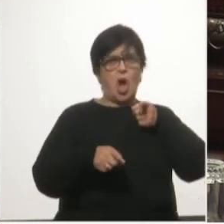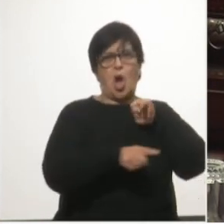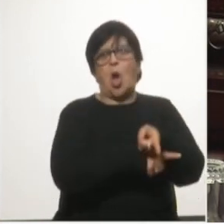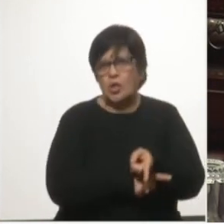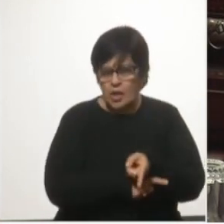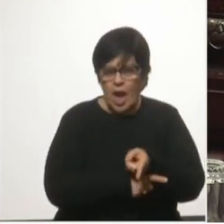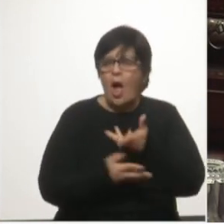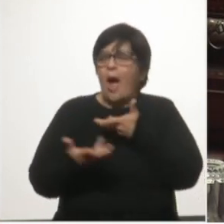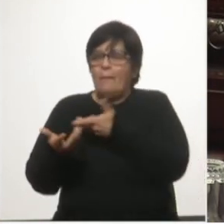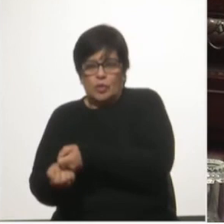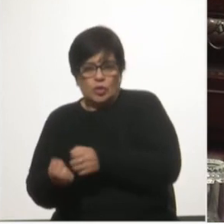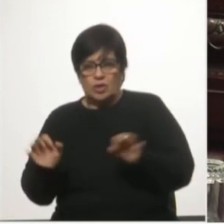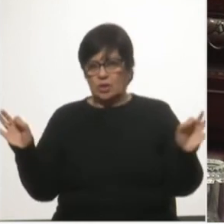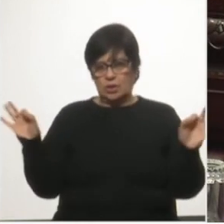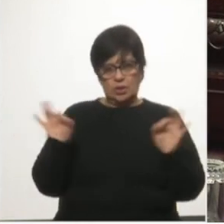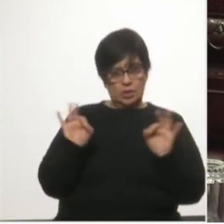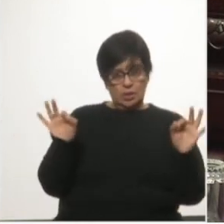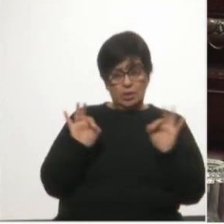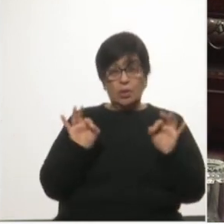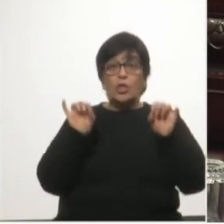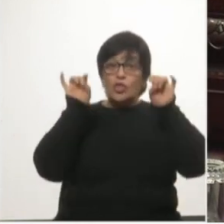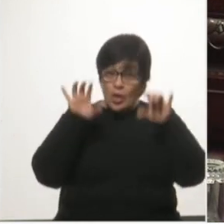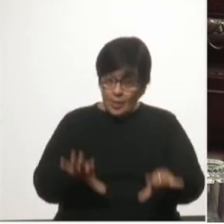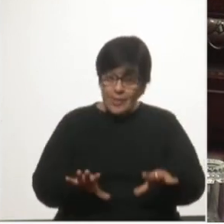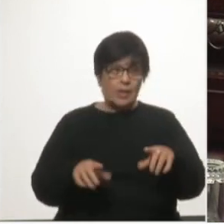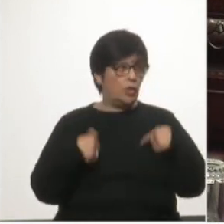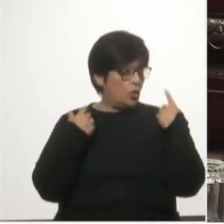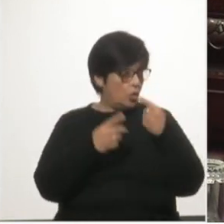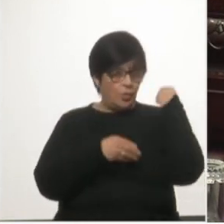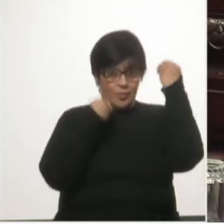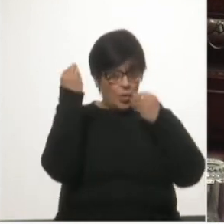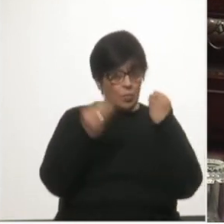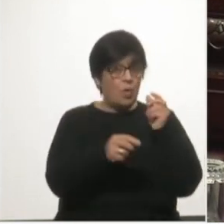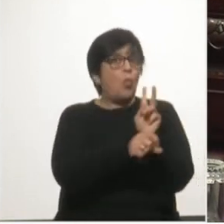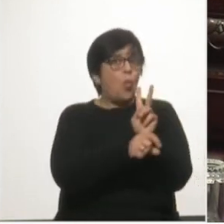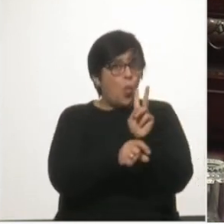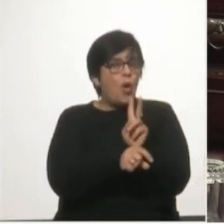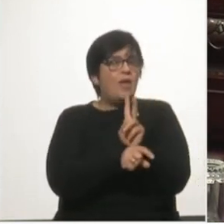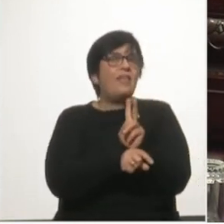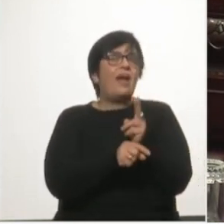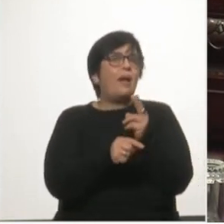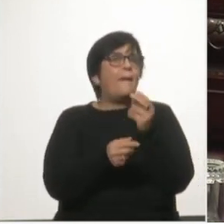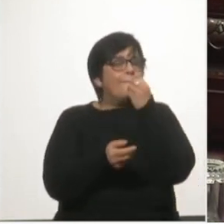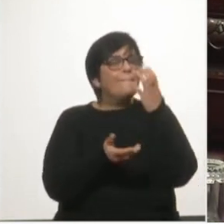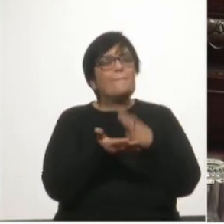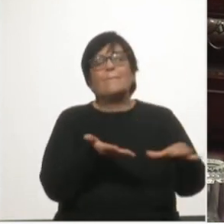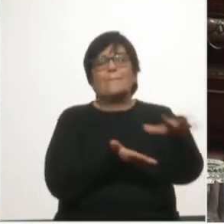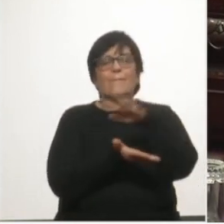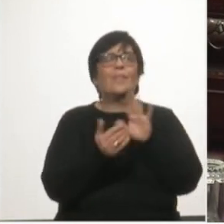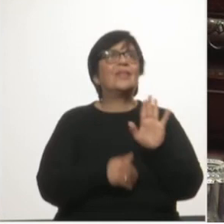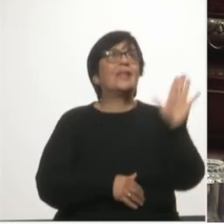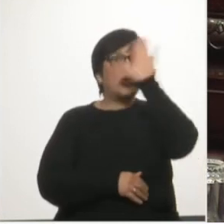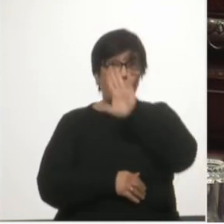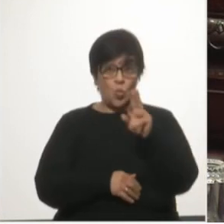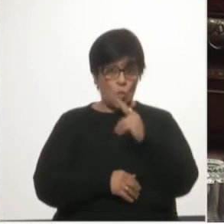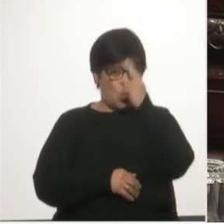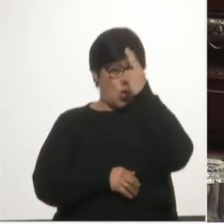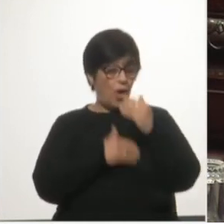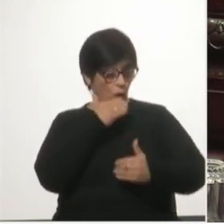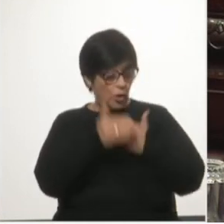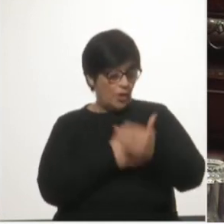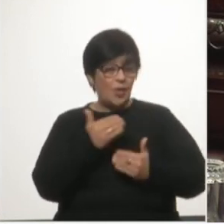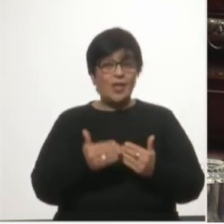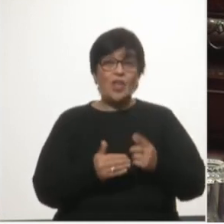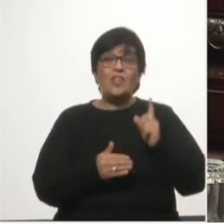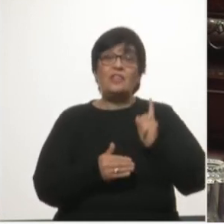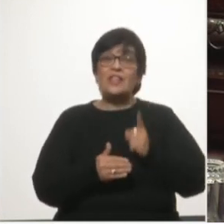defendemos a ninguna empresa lo que nos preocupa es proteger el interés nacional continuando una política de estado